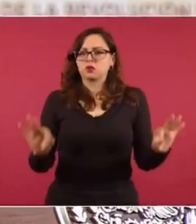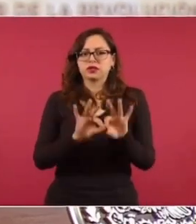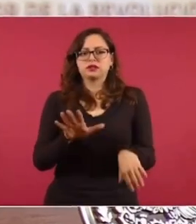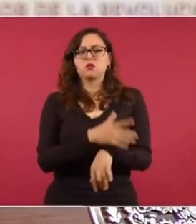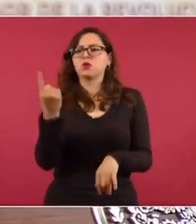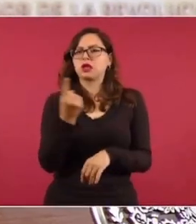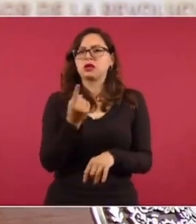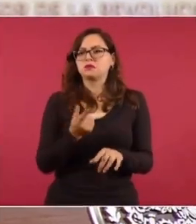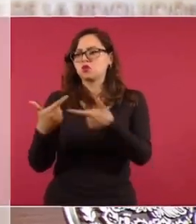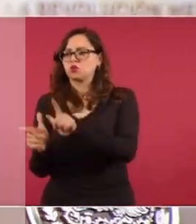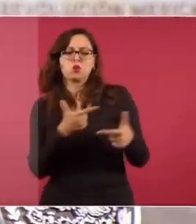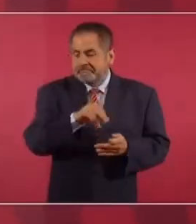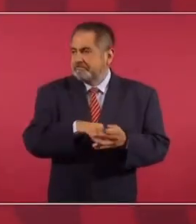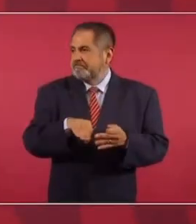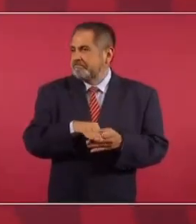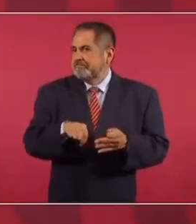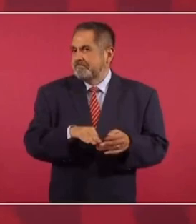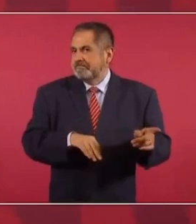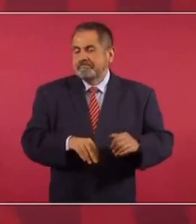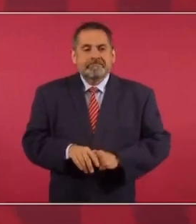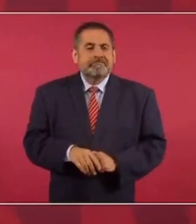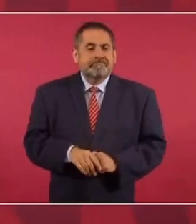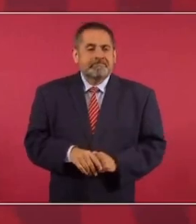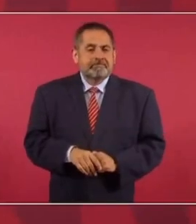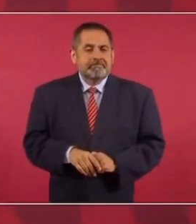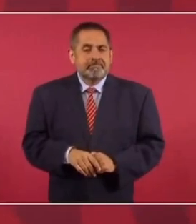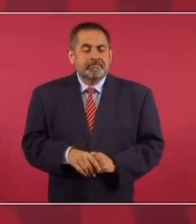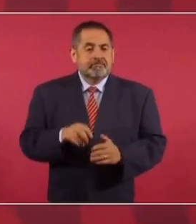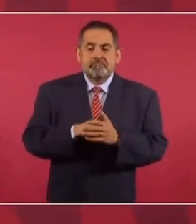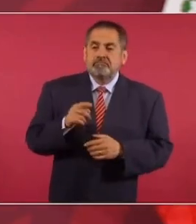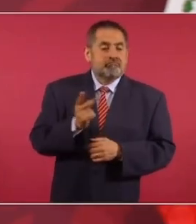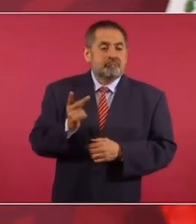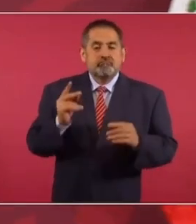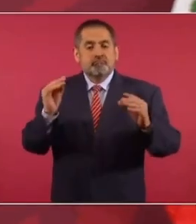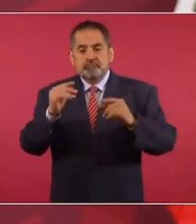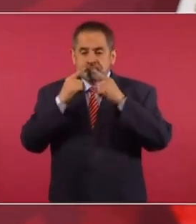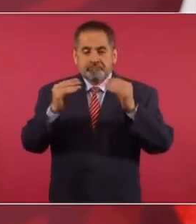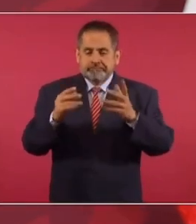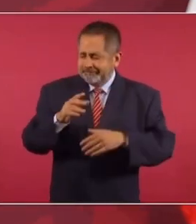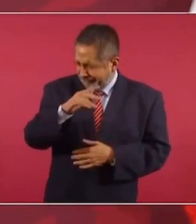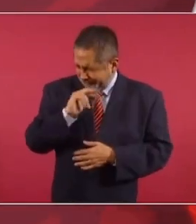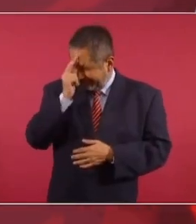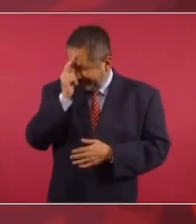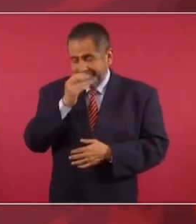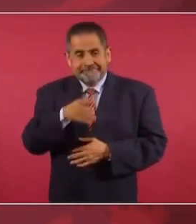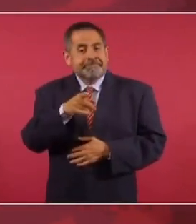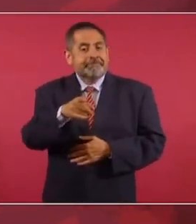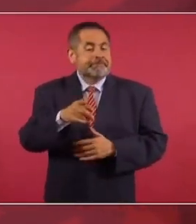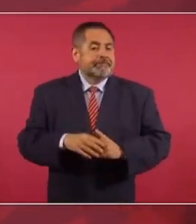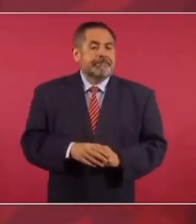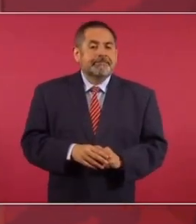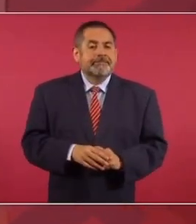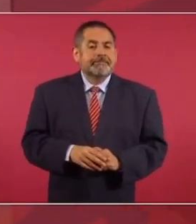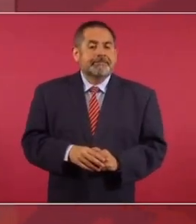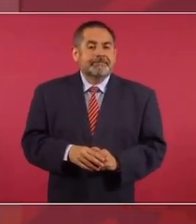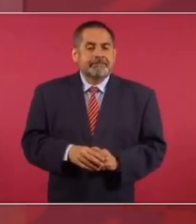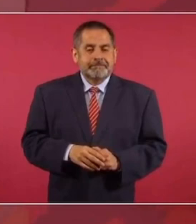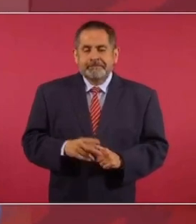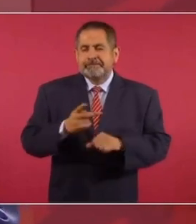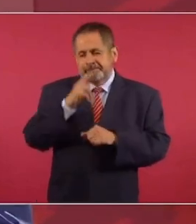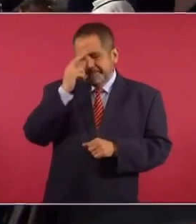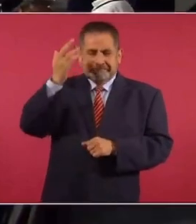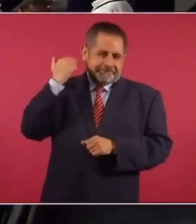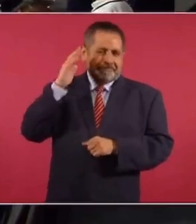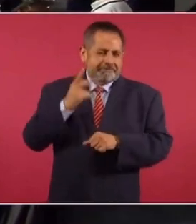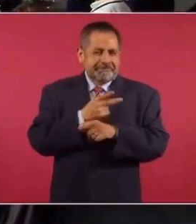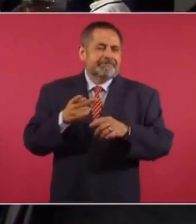yo siempre he insistido en esto. Se está en un debate, yo me acuerdo de eso, tiempos pasados,